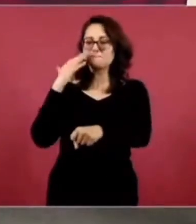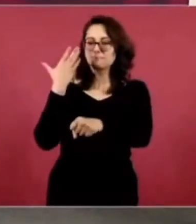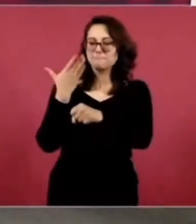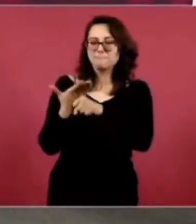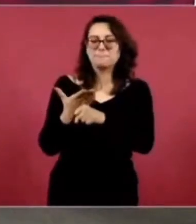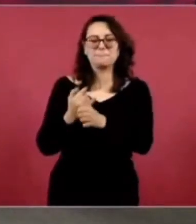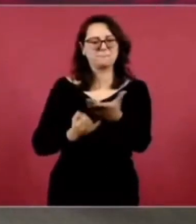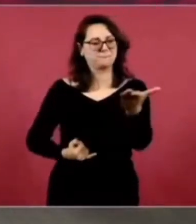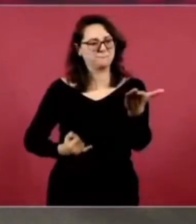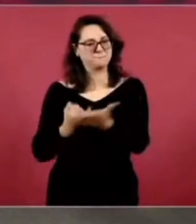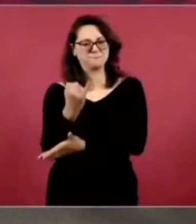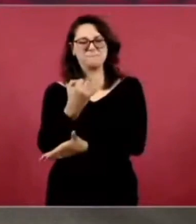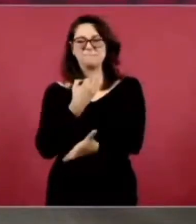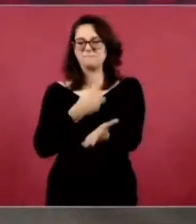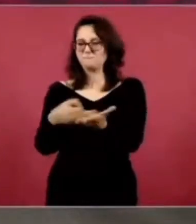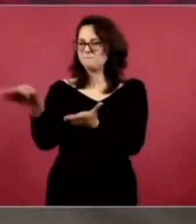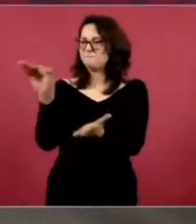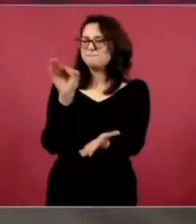muy decidida.